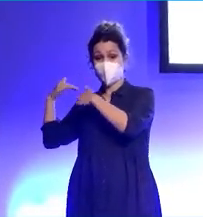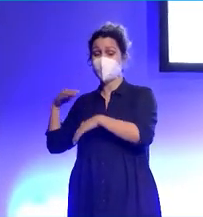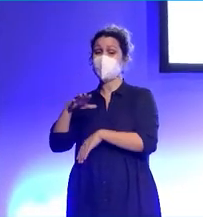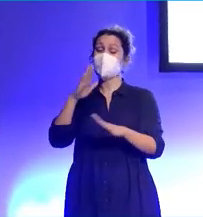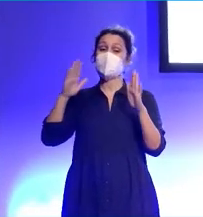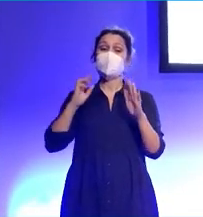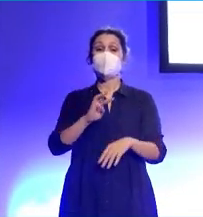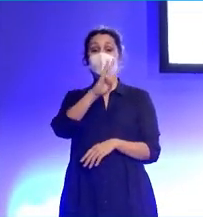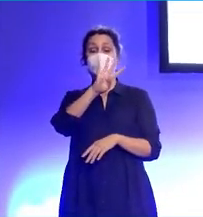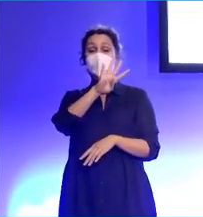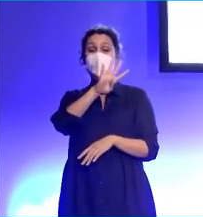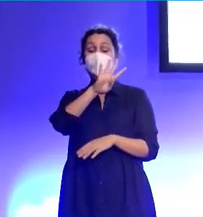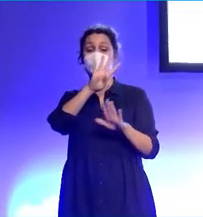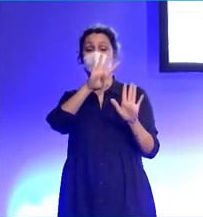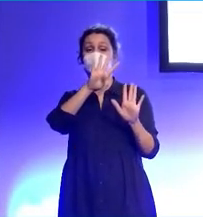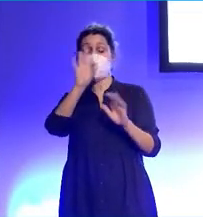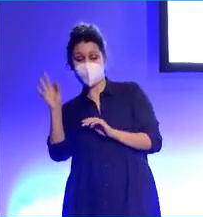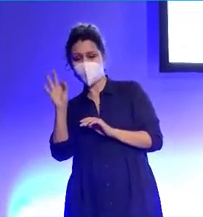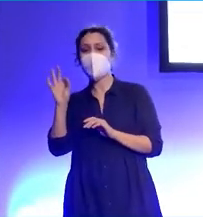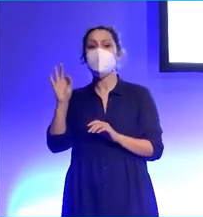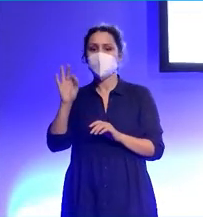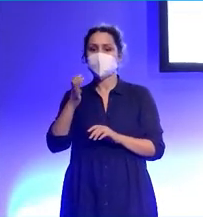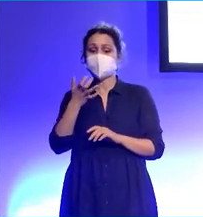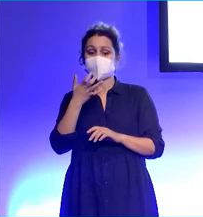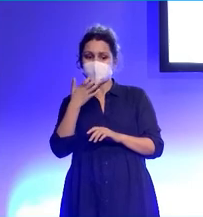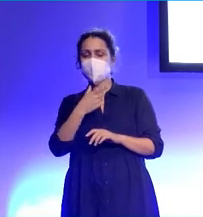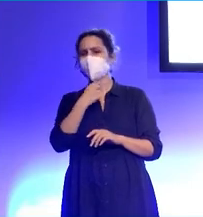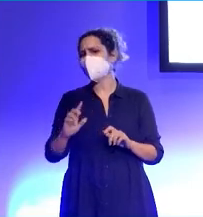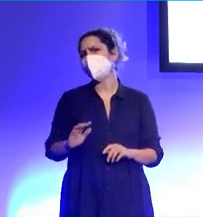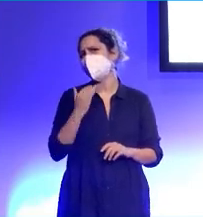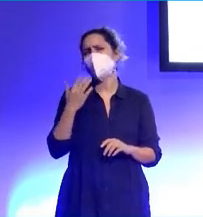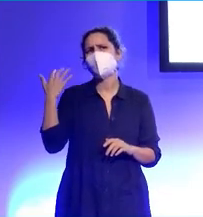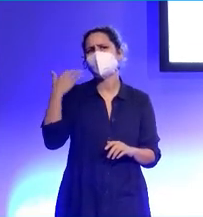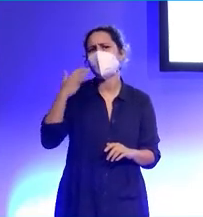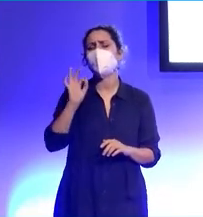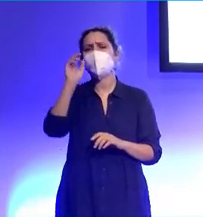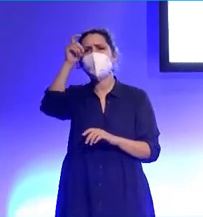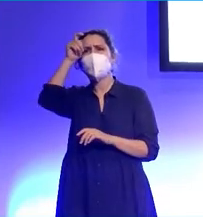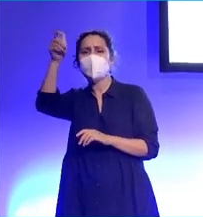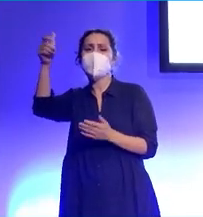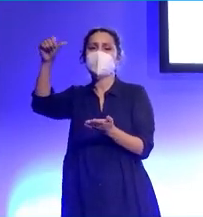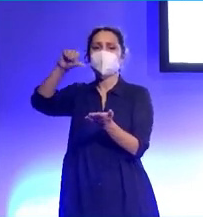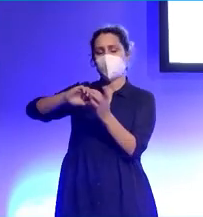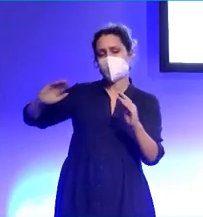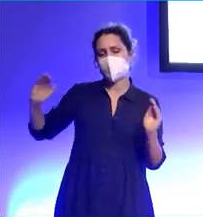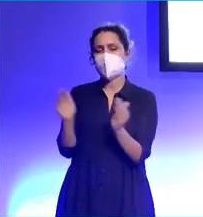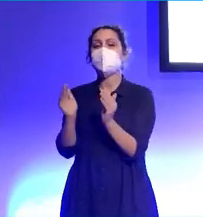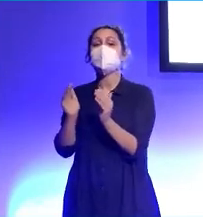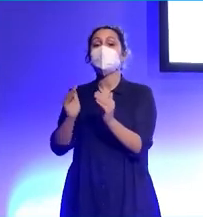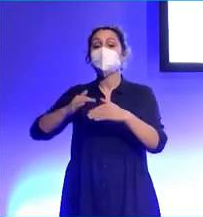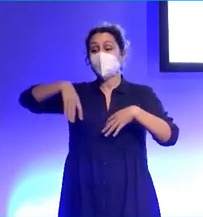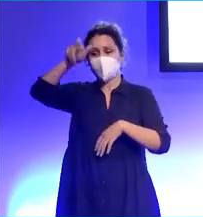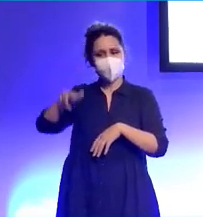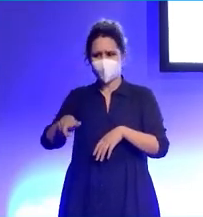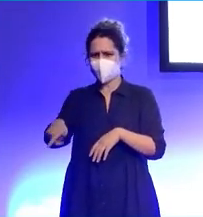ejemplo, la persona que tenía una afición poco común y vivía en un pueblo en una ciudad mediana, digamos, seguramente era muy